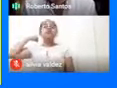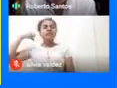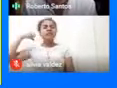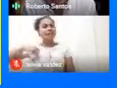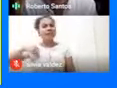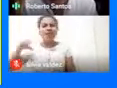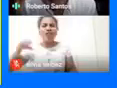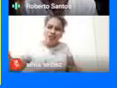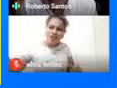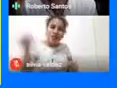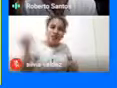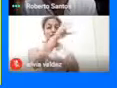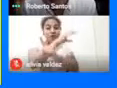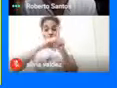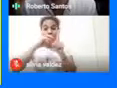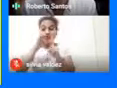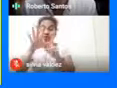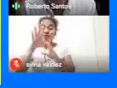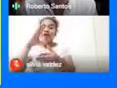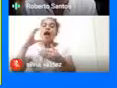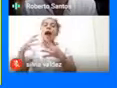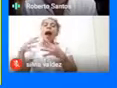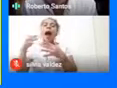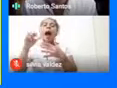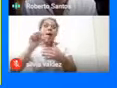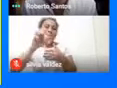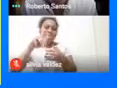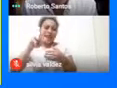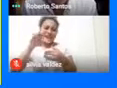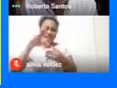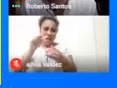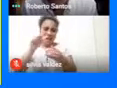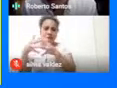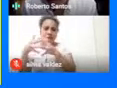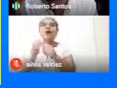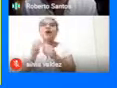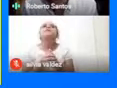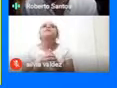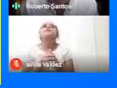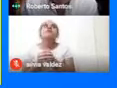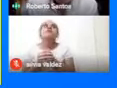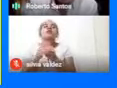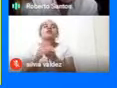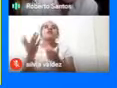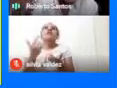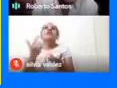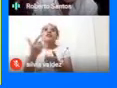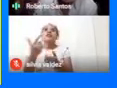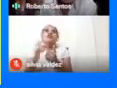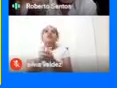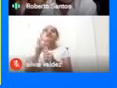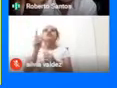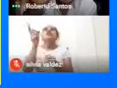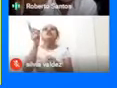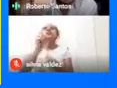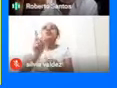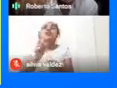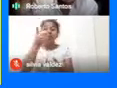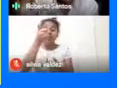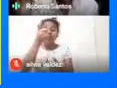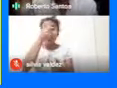Todas estas culturas De América Porque no son Es decir No son los 17